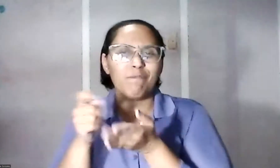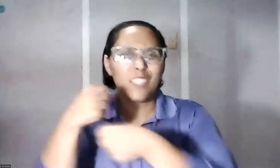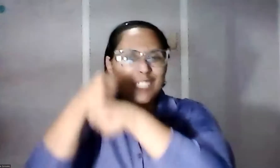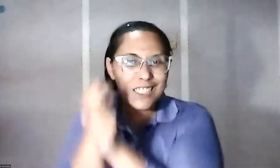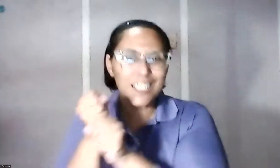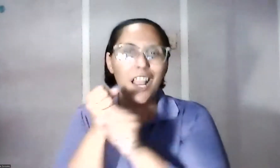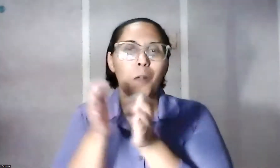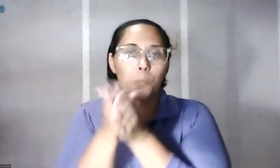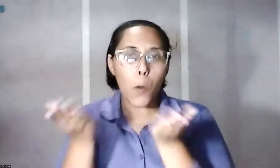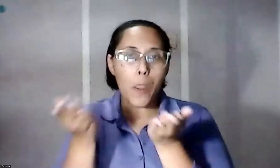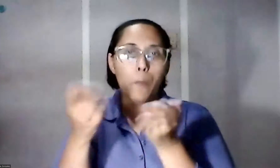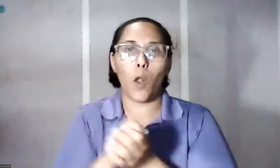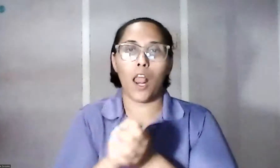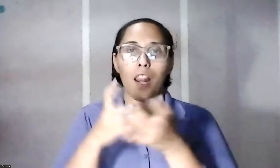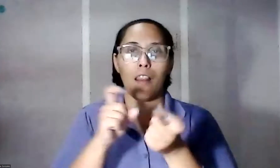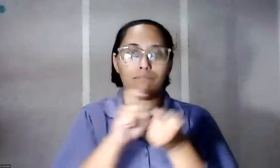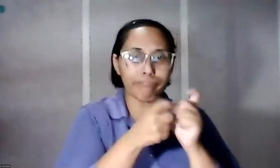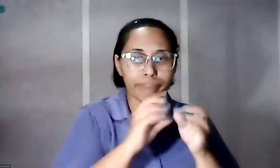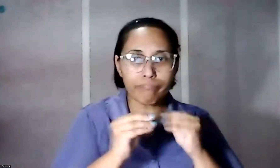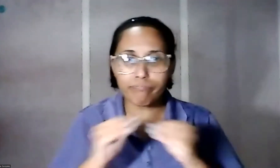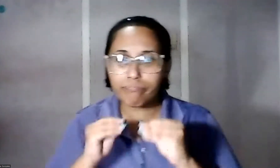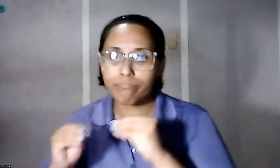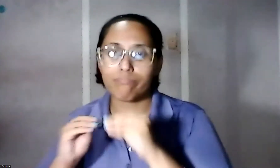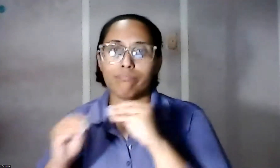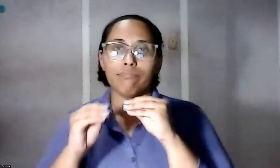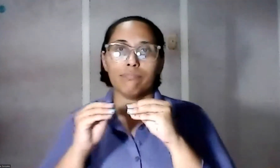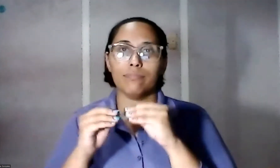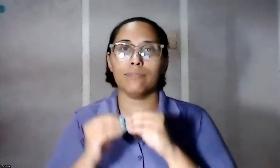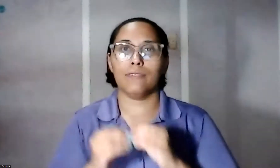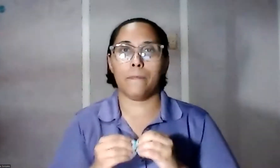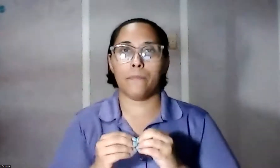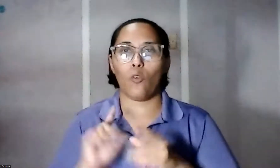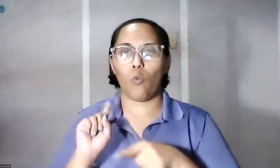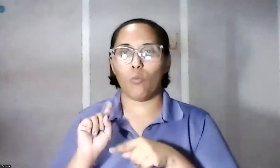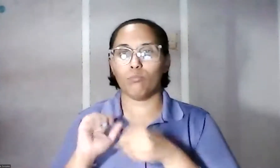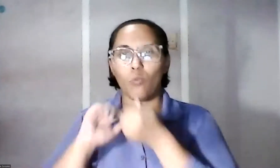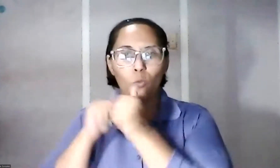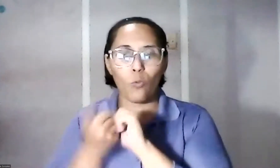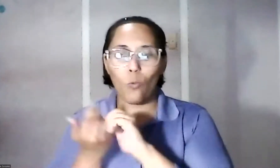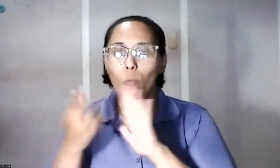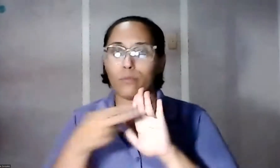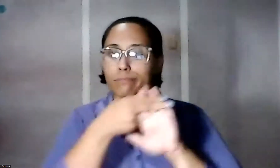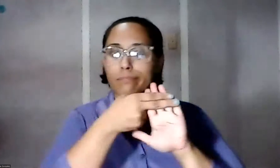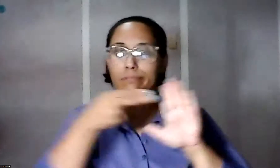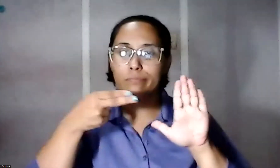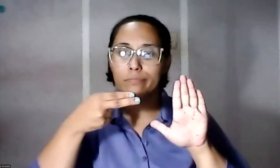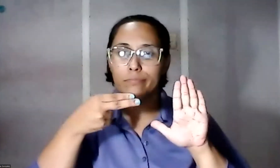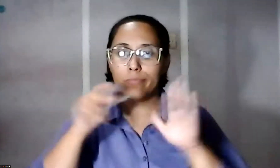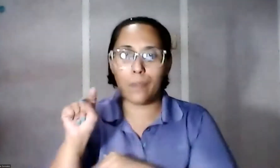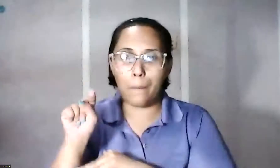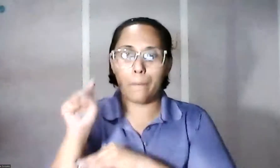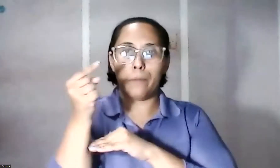Ramos fue el que configuró lo que eventualmente se articuló como lo que podríamos denominar ese primer